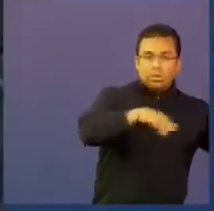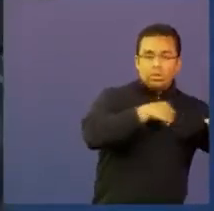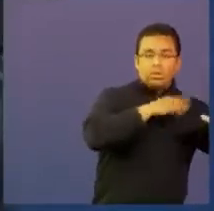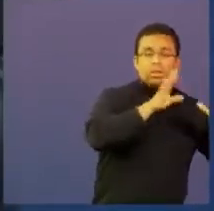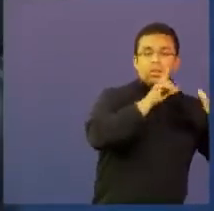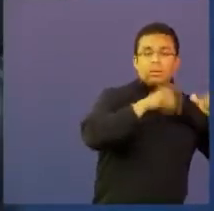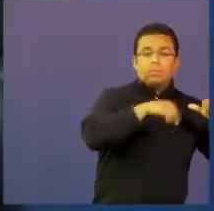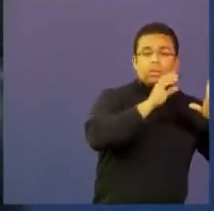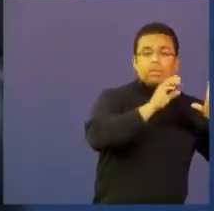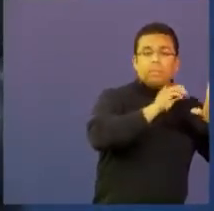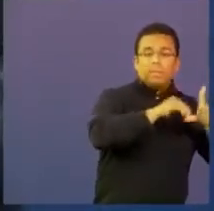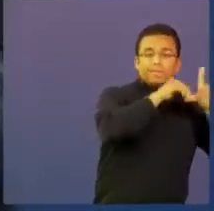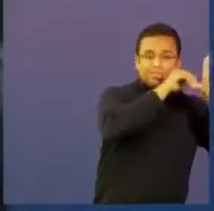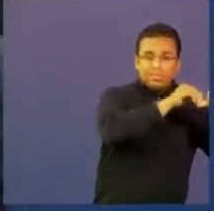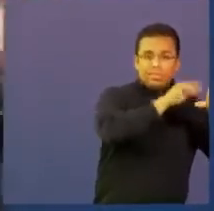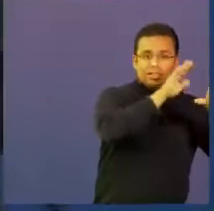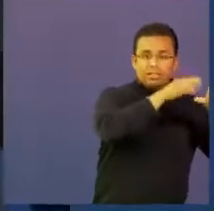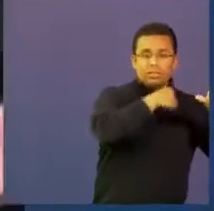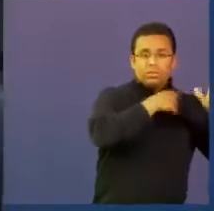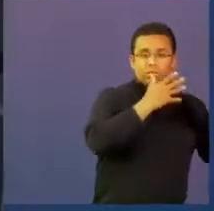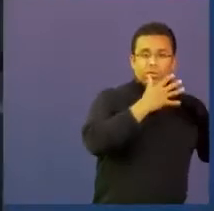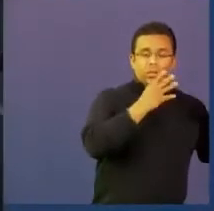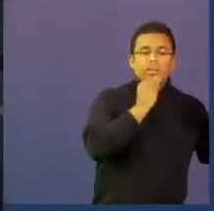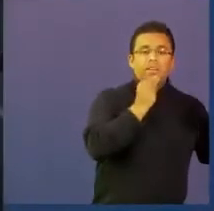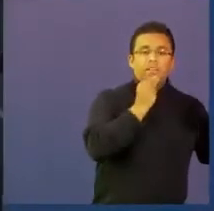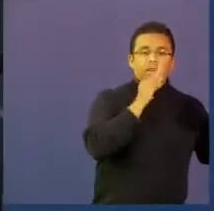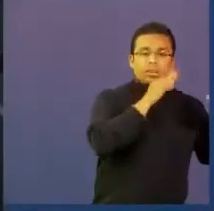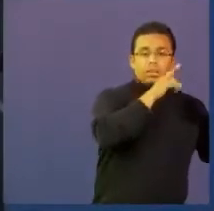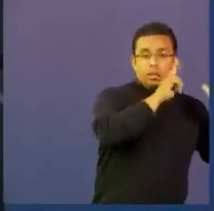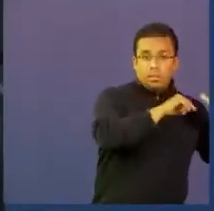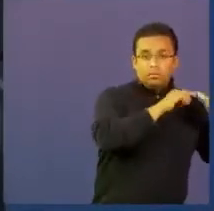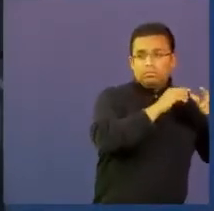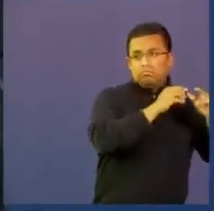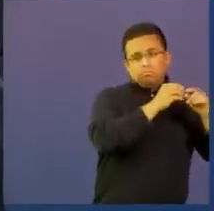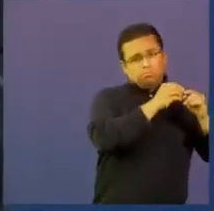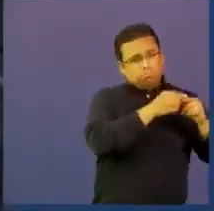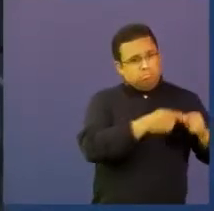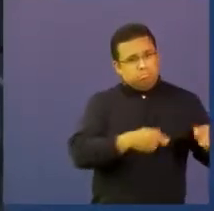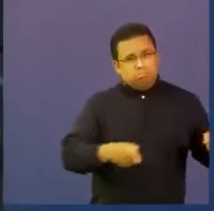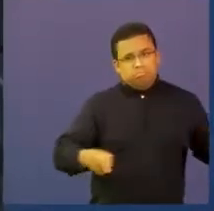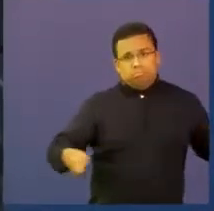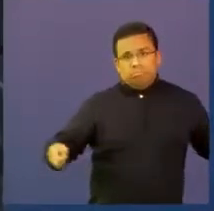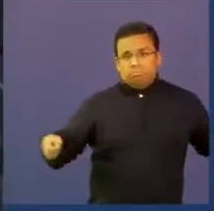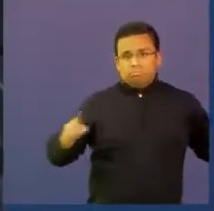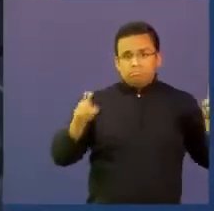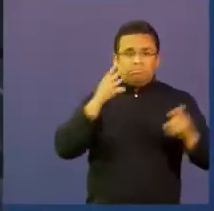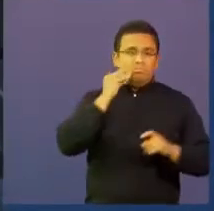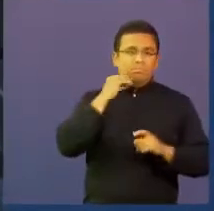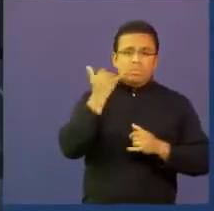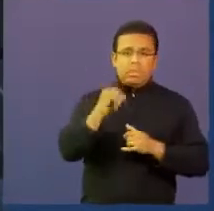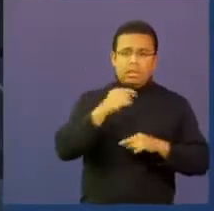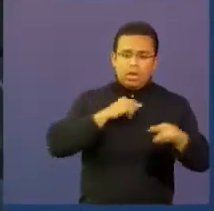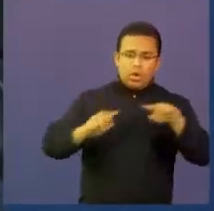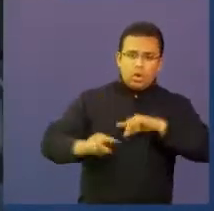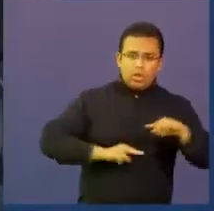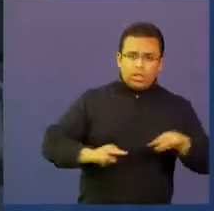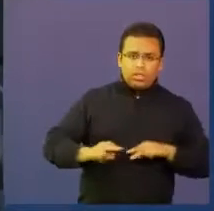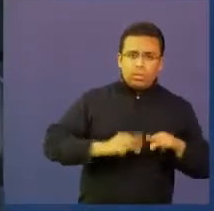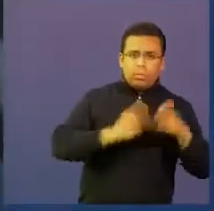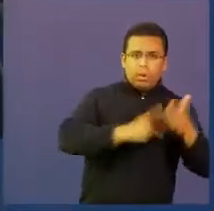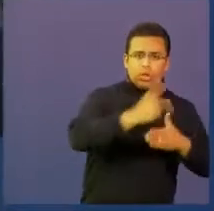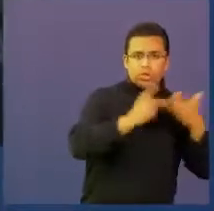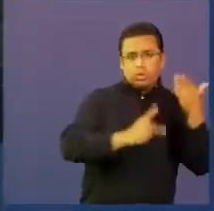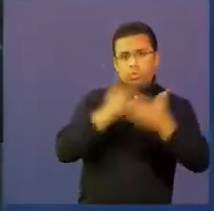gestión de la Universidad Javeriana, y con una trayectoria muy amplia, repito, en la coordinación de diversos proyectos sobre